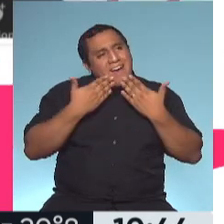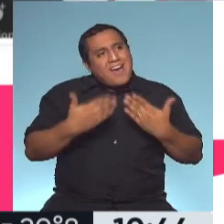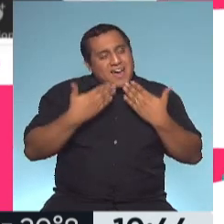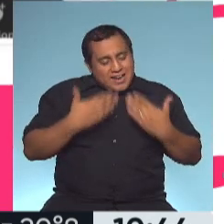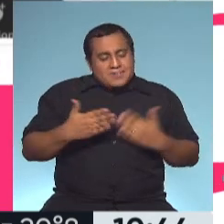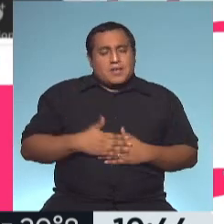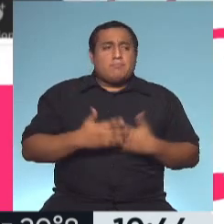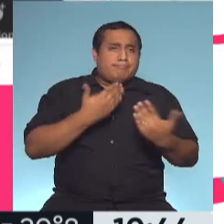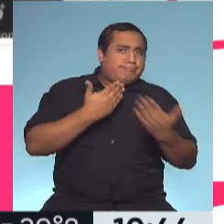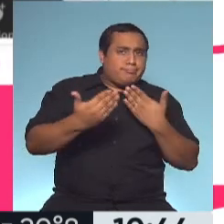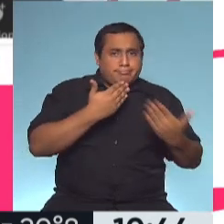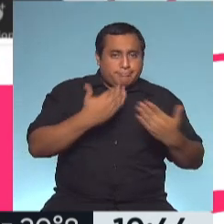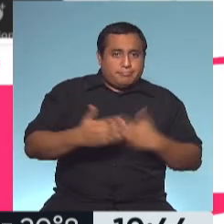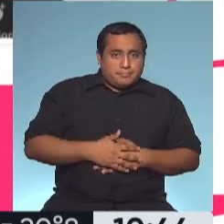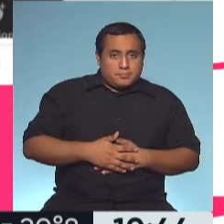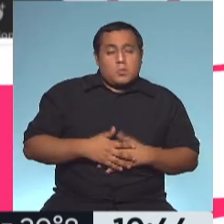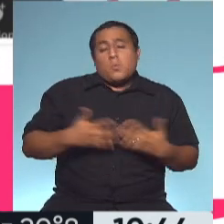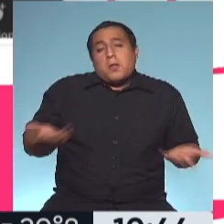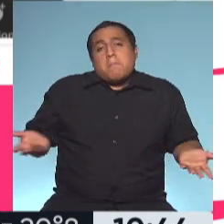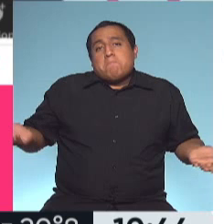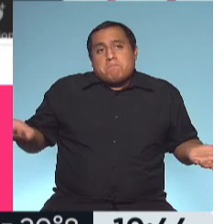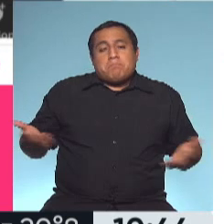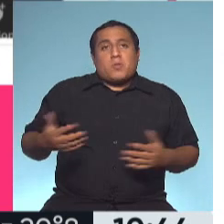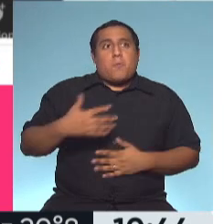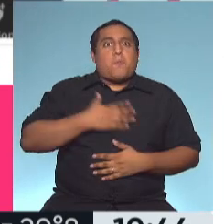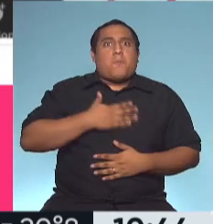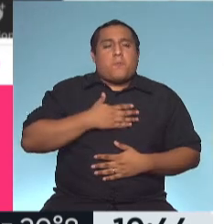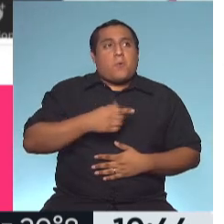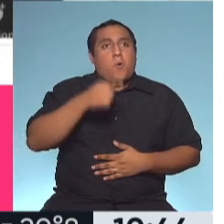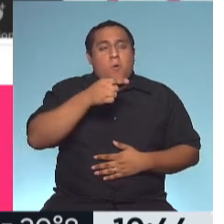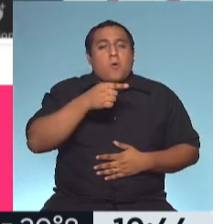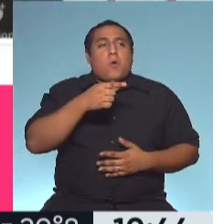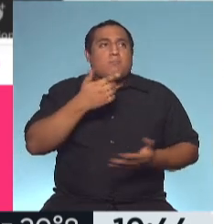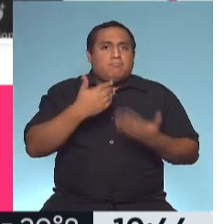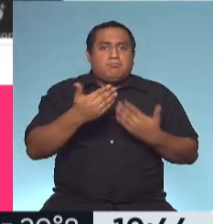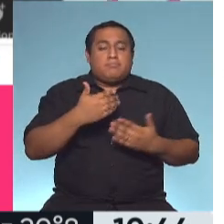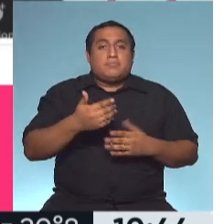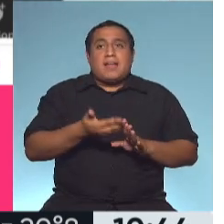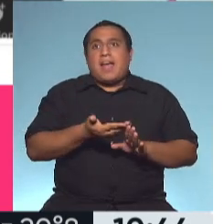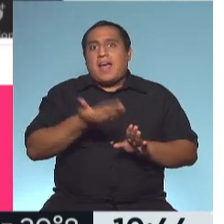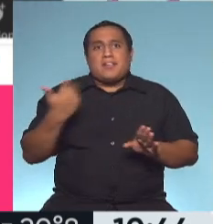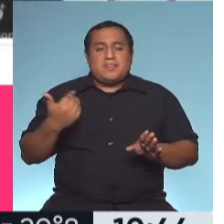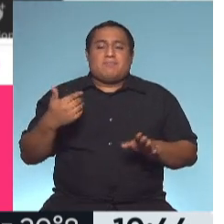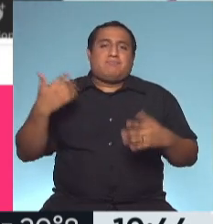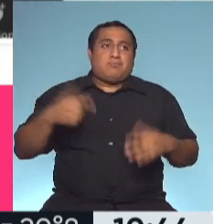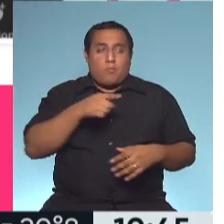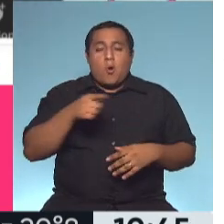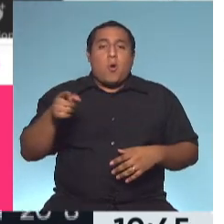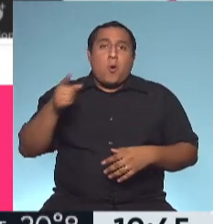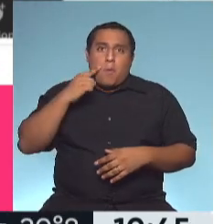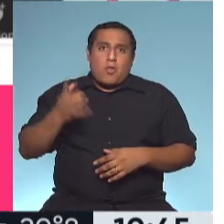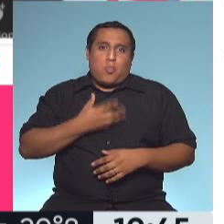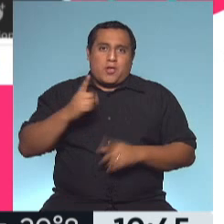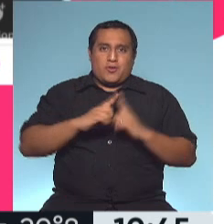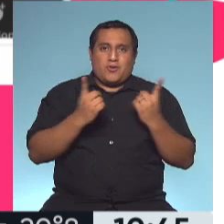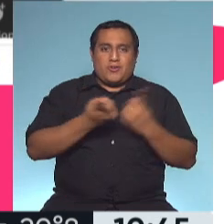comunicación y, bueno, y nada, y haber tenido el privilegio de haber hablado con el hombre del día de ayer, que también es el hombre del día de hoy,